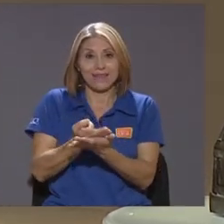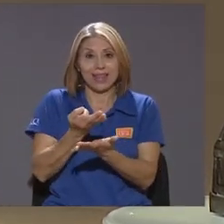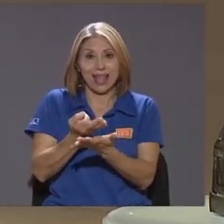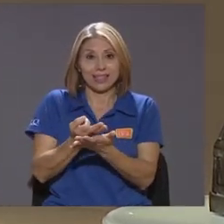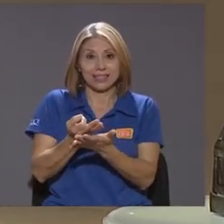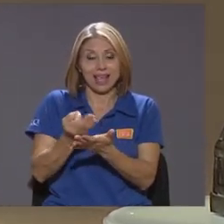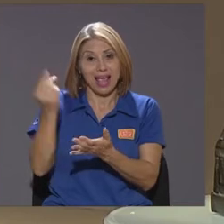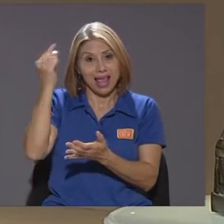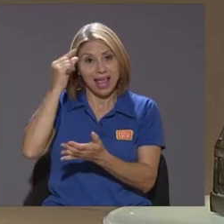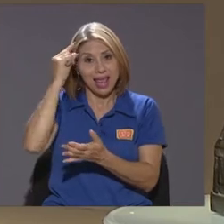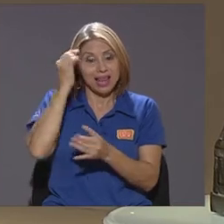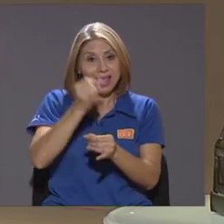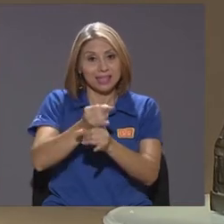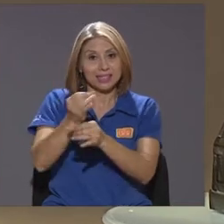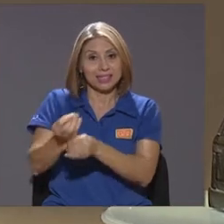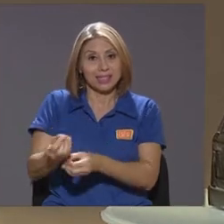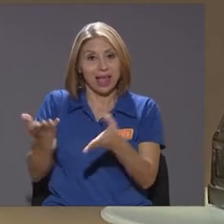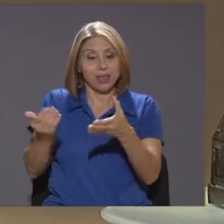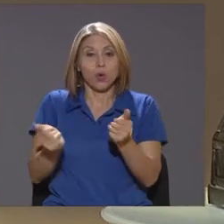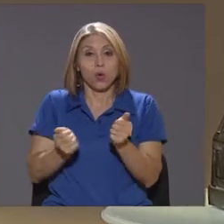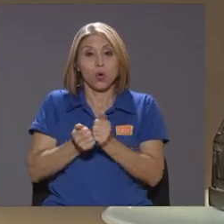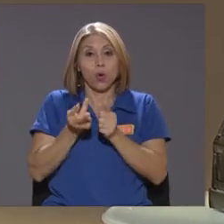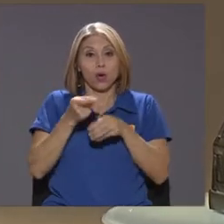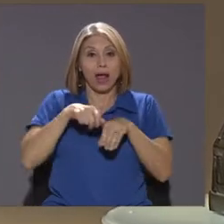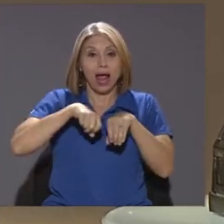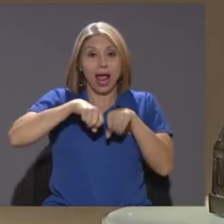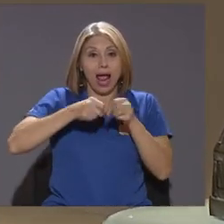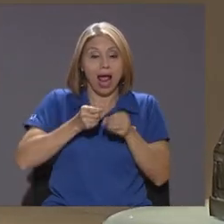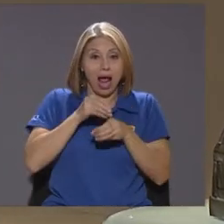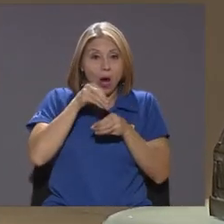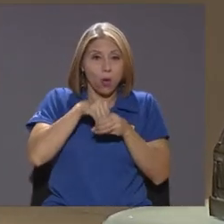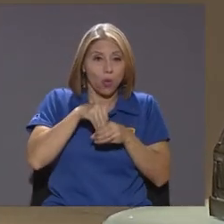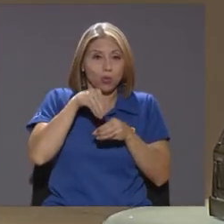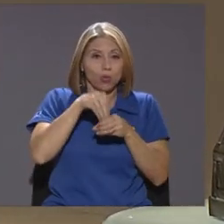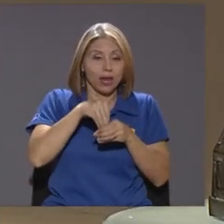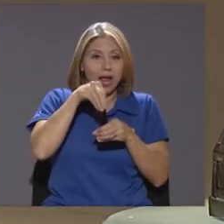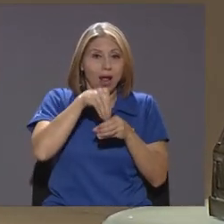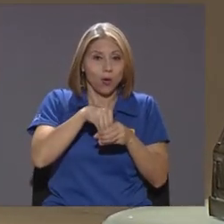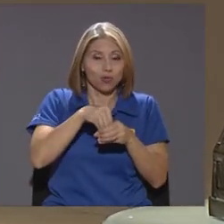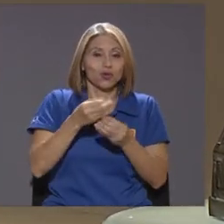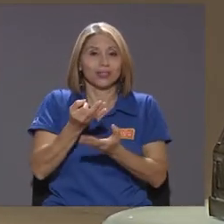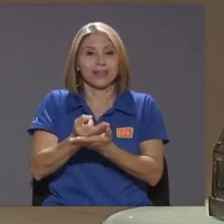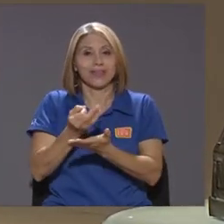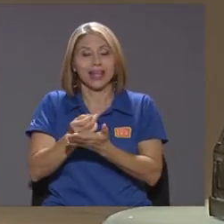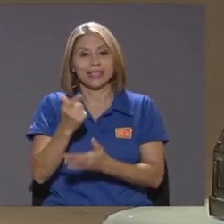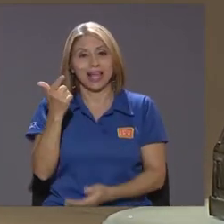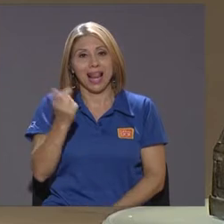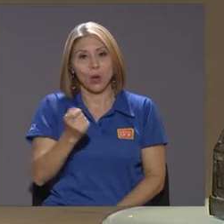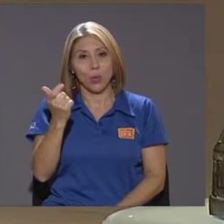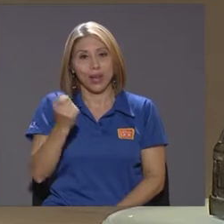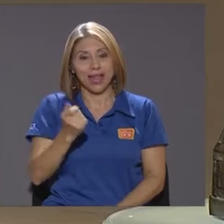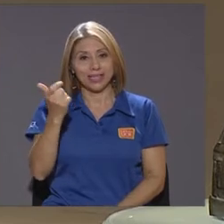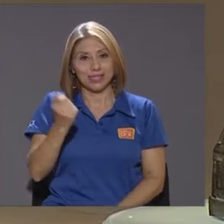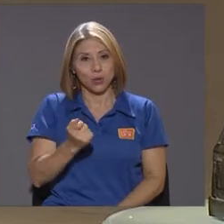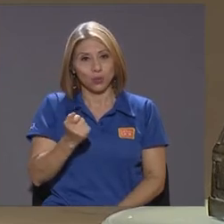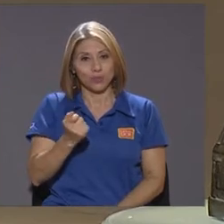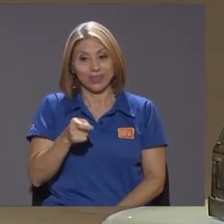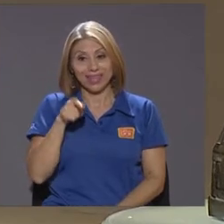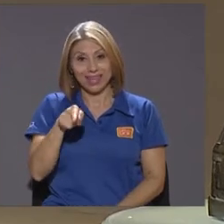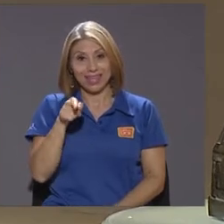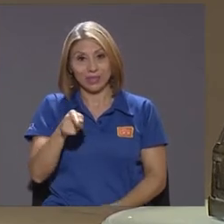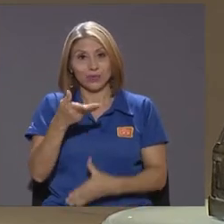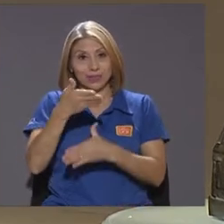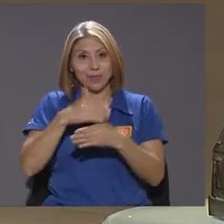y ahorro se financia la jubilación y la jubilación es parte de la temática de la que